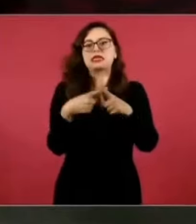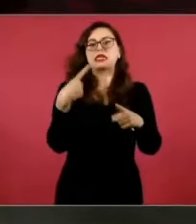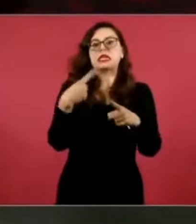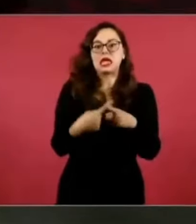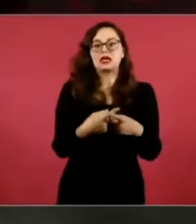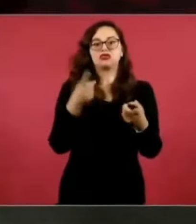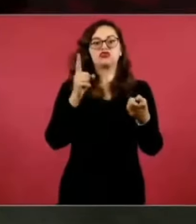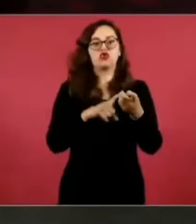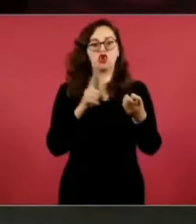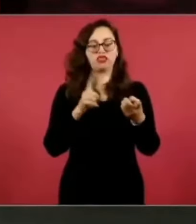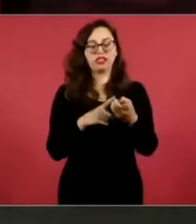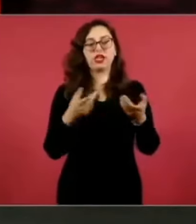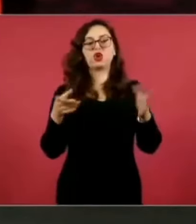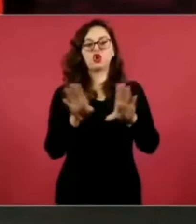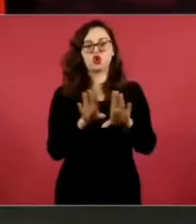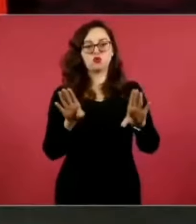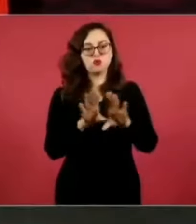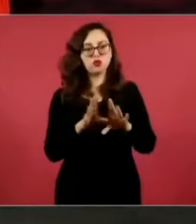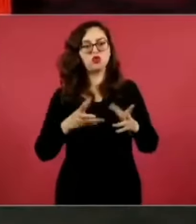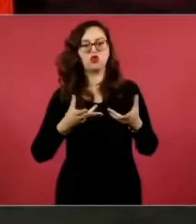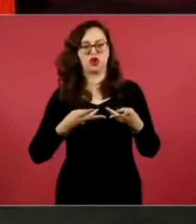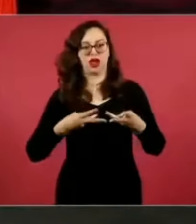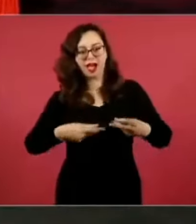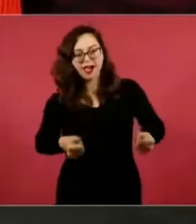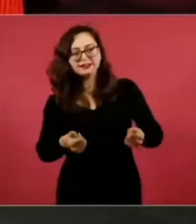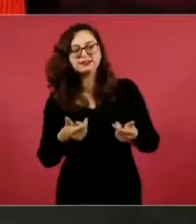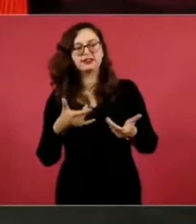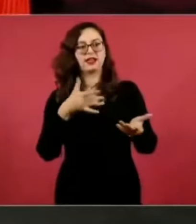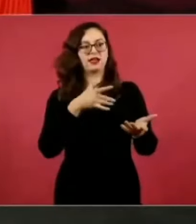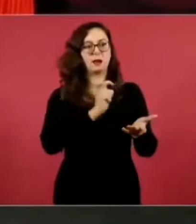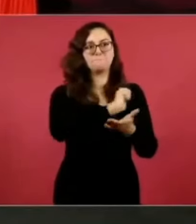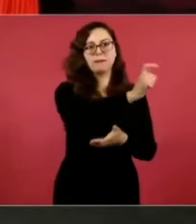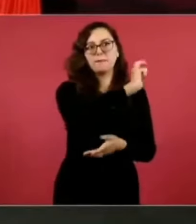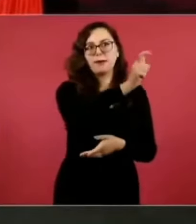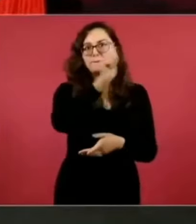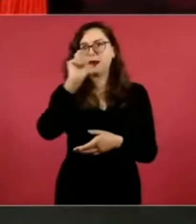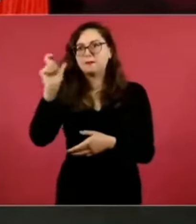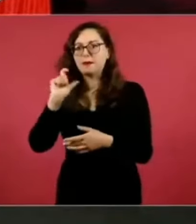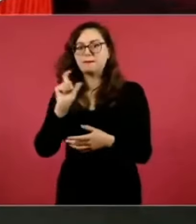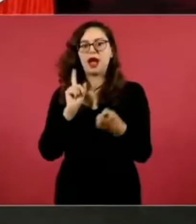también cómo se gasta el dinero,